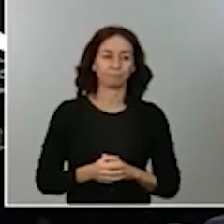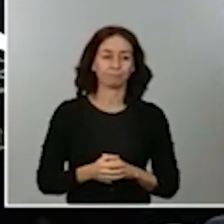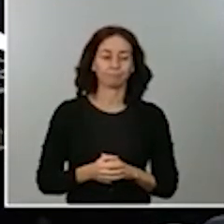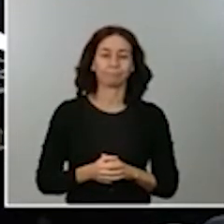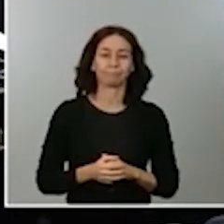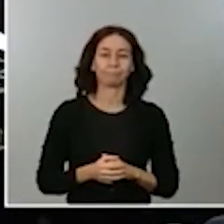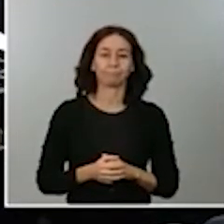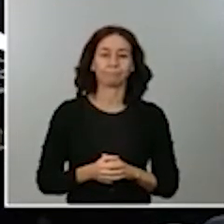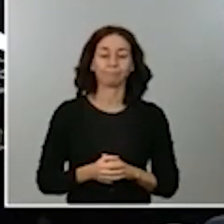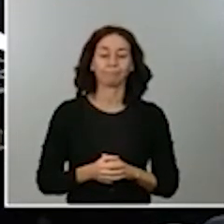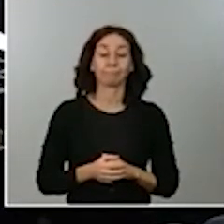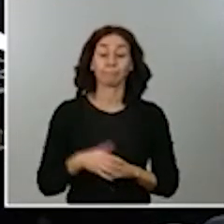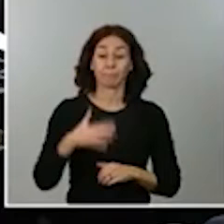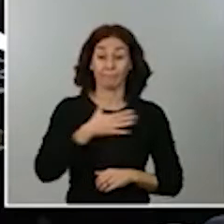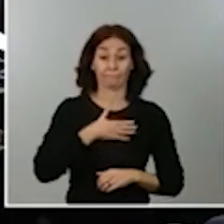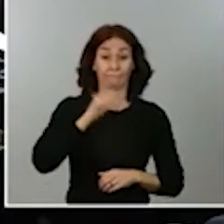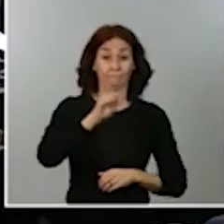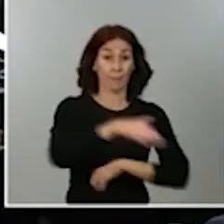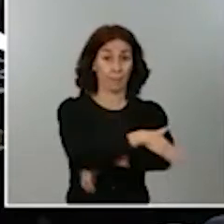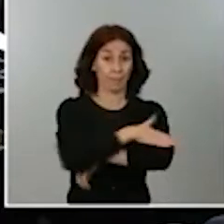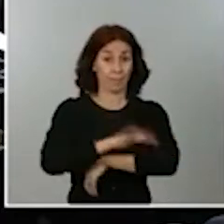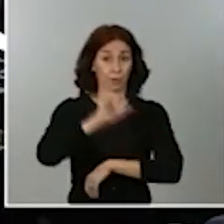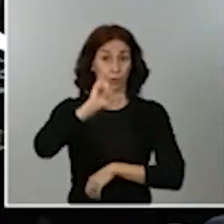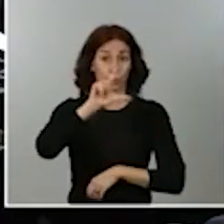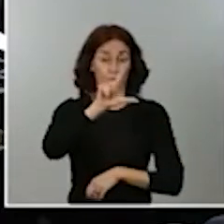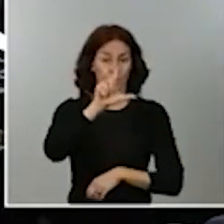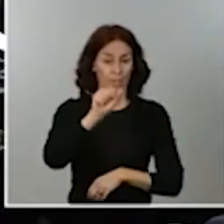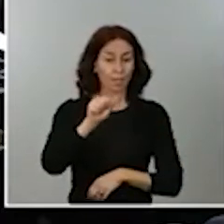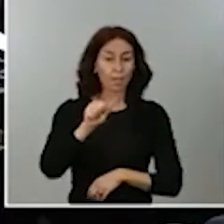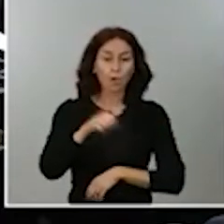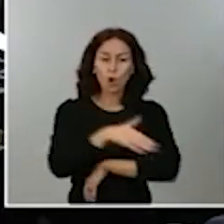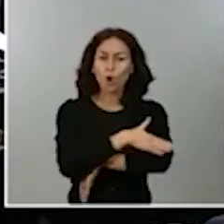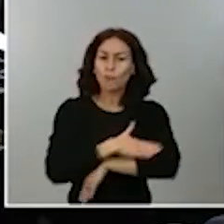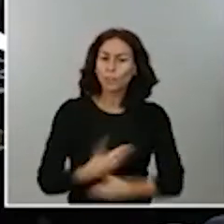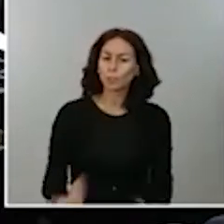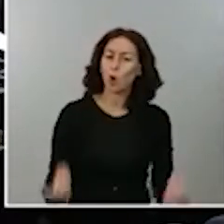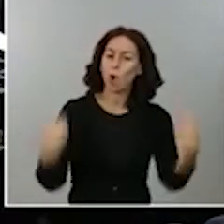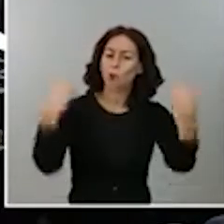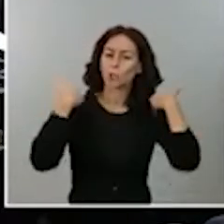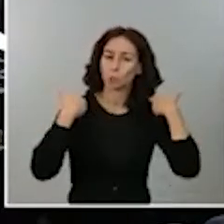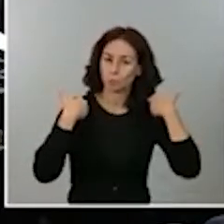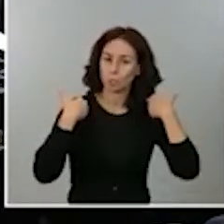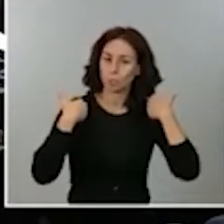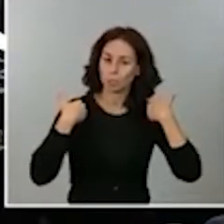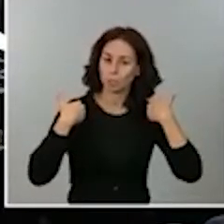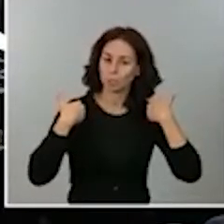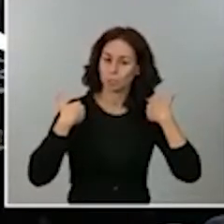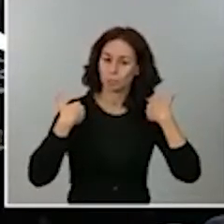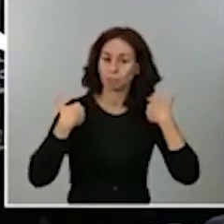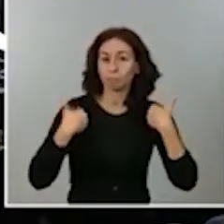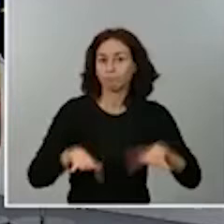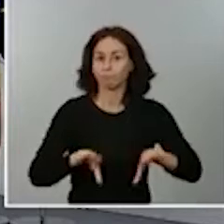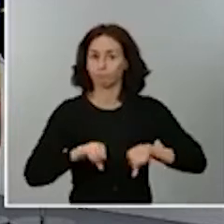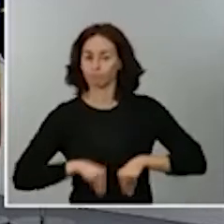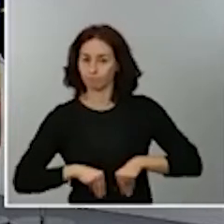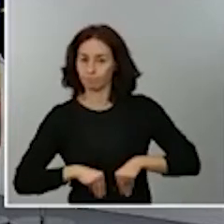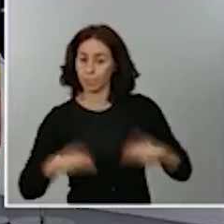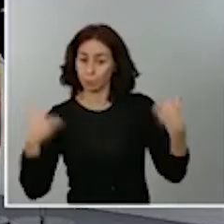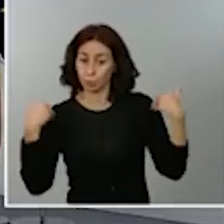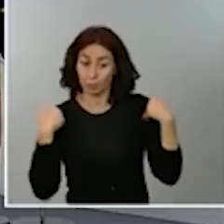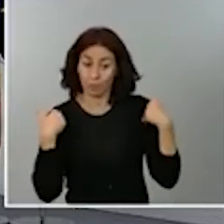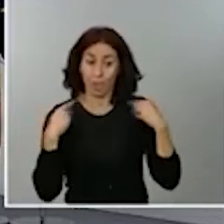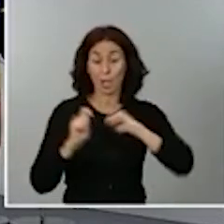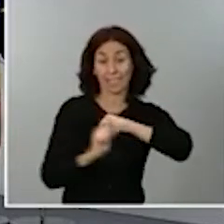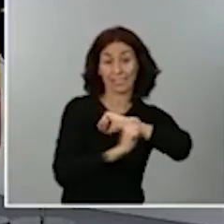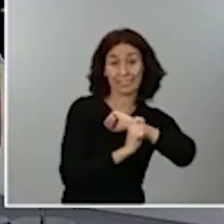Quería preguntarle al ministro Ellas si alguien en el gobierno va a asumir la responsabilidad al menos de la estrategia jurídica que ha seguido el gobierno que se ha